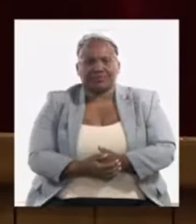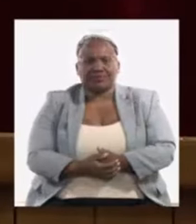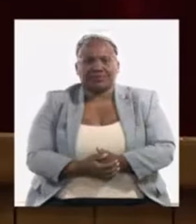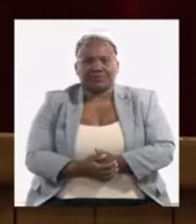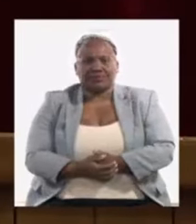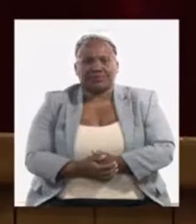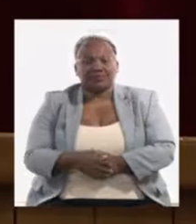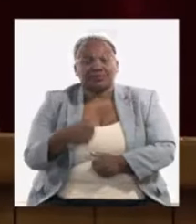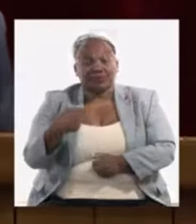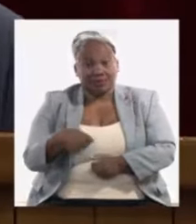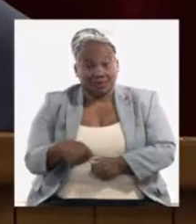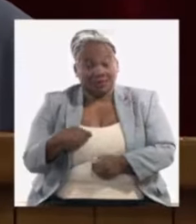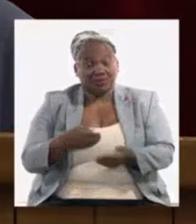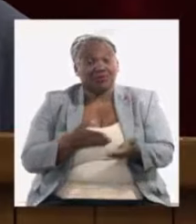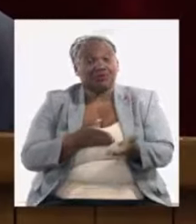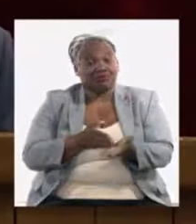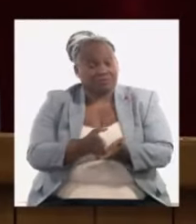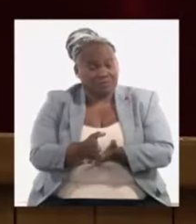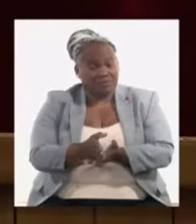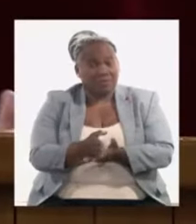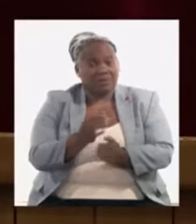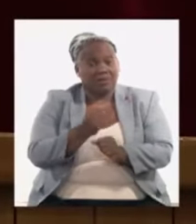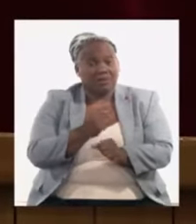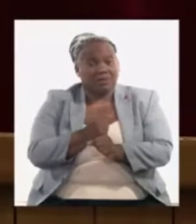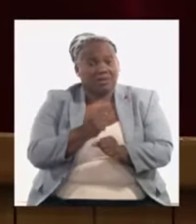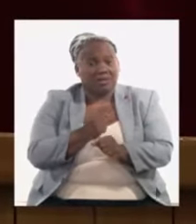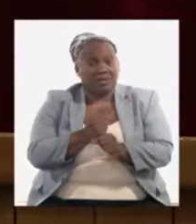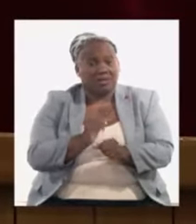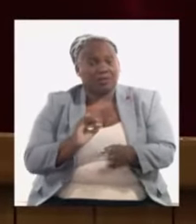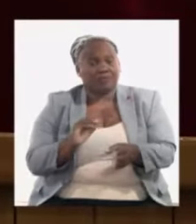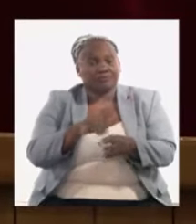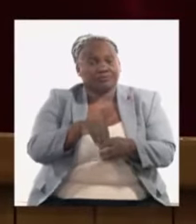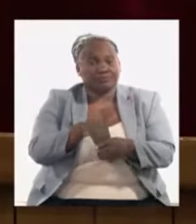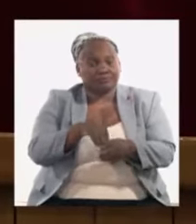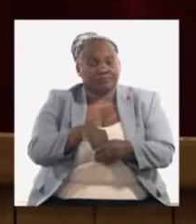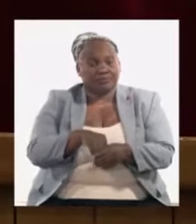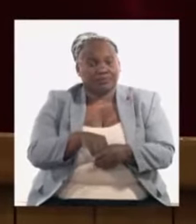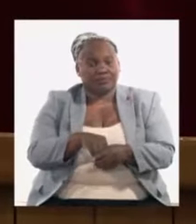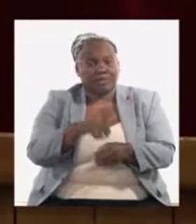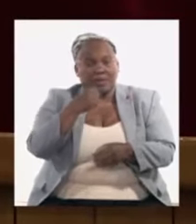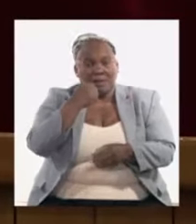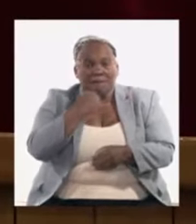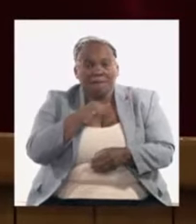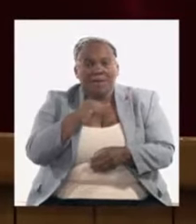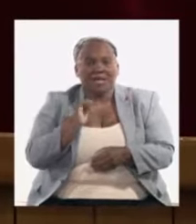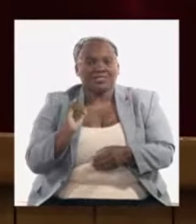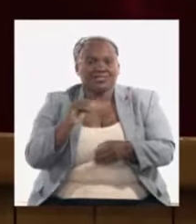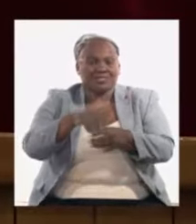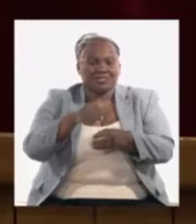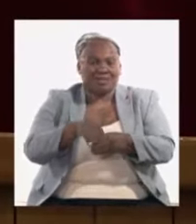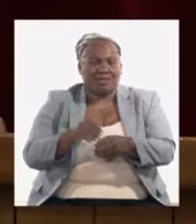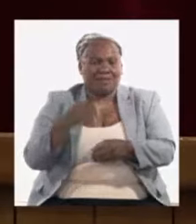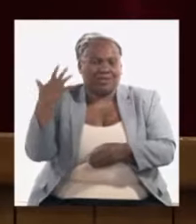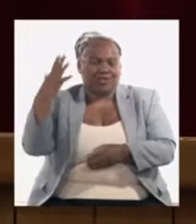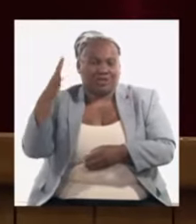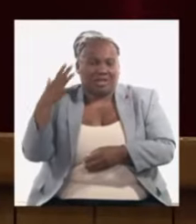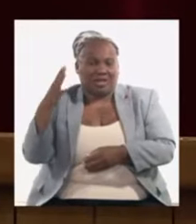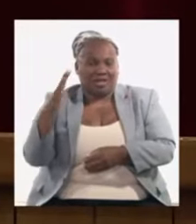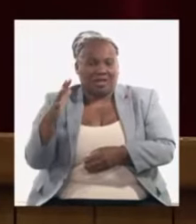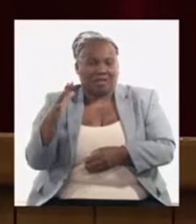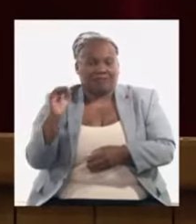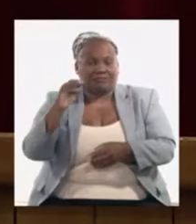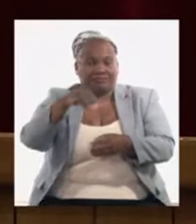debemos continuar trabajando como ya planté en la incorporación de más inversión extranjera directa al plan la